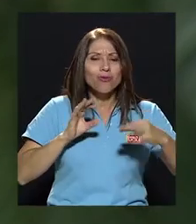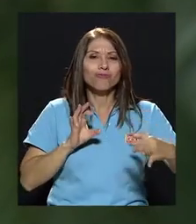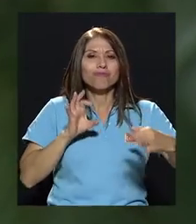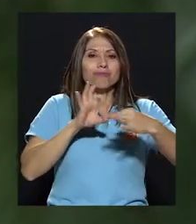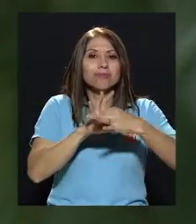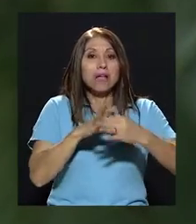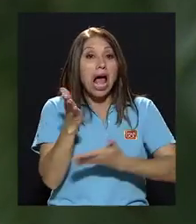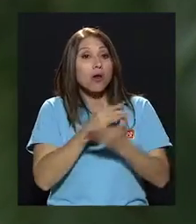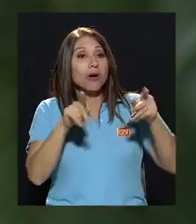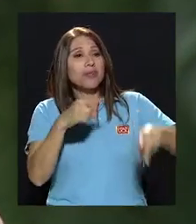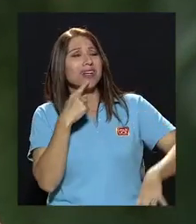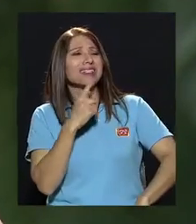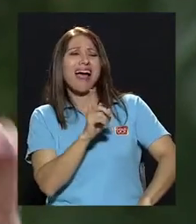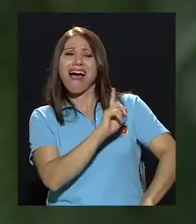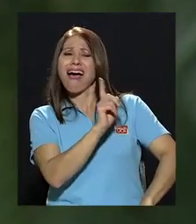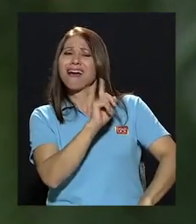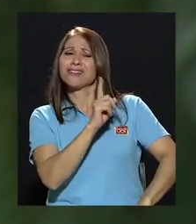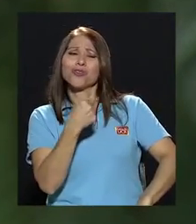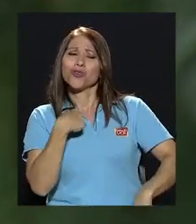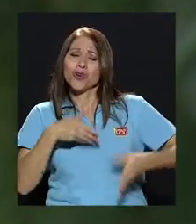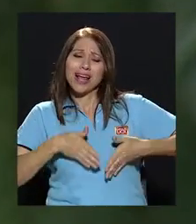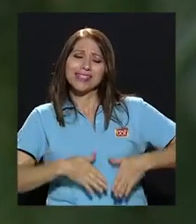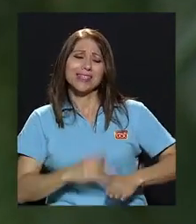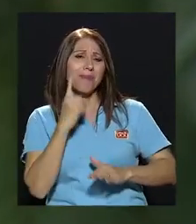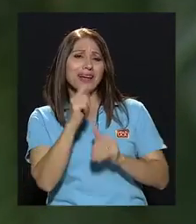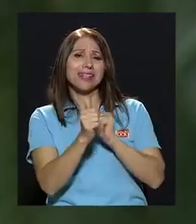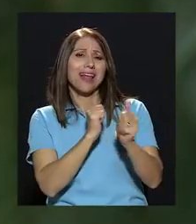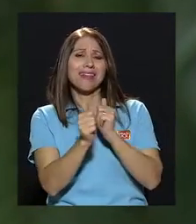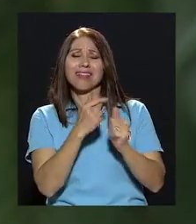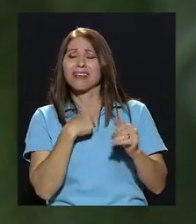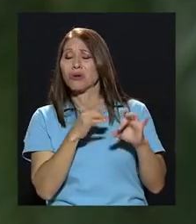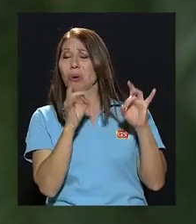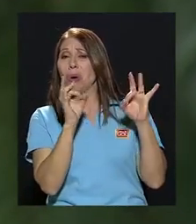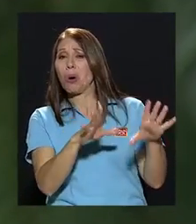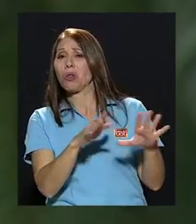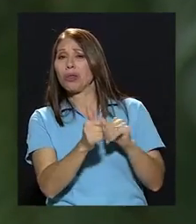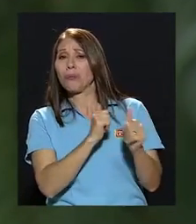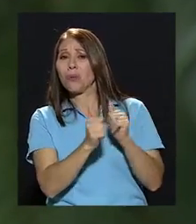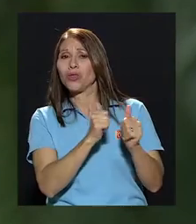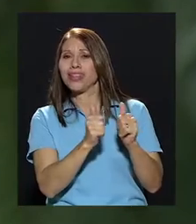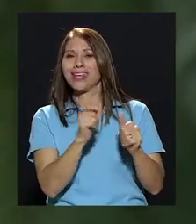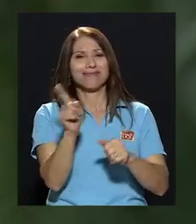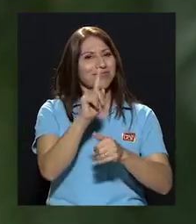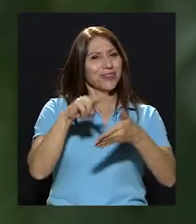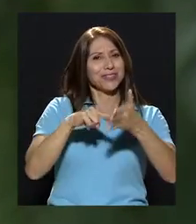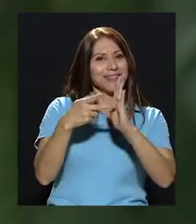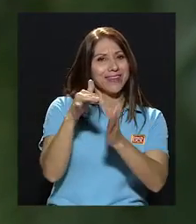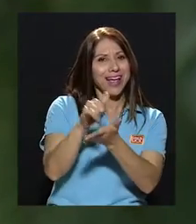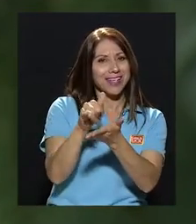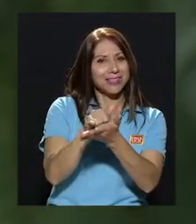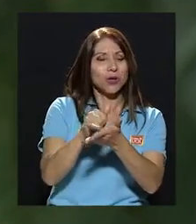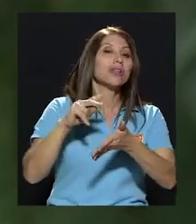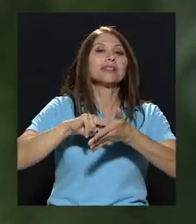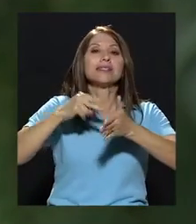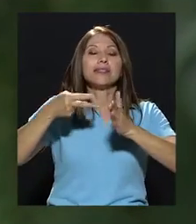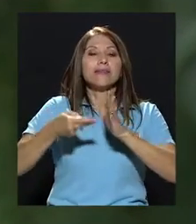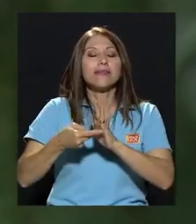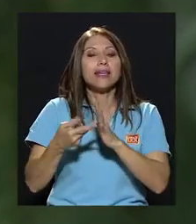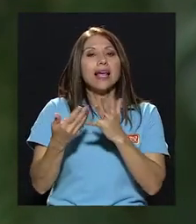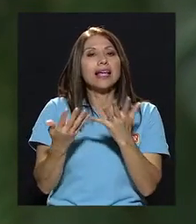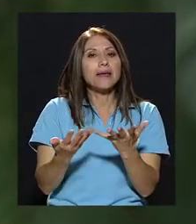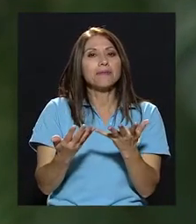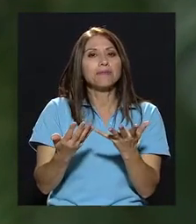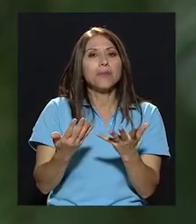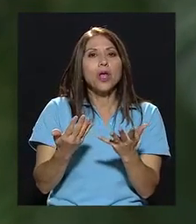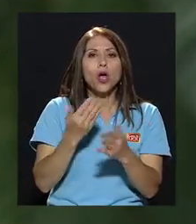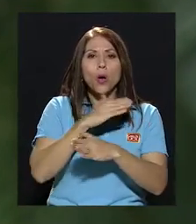Alguien me dirá, uy, es que yo no nací para ser atleta, yo odio el deporte, ¿verdad? Pero no se trata de eso, se trata que precisamente